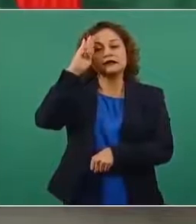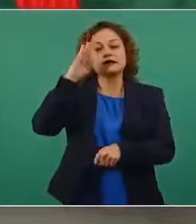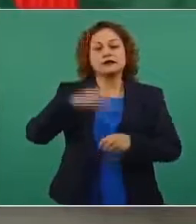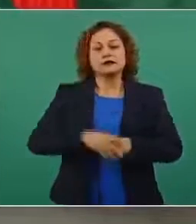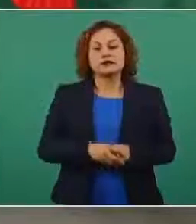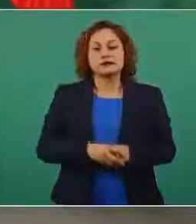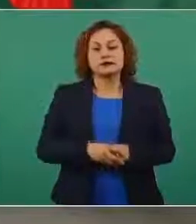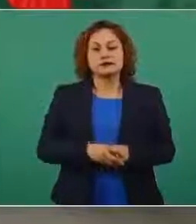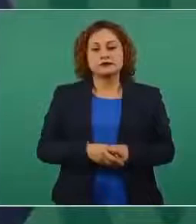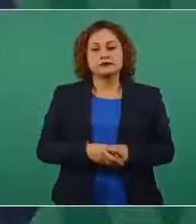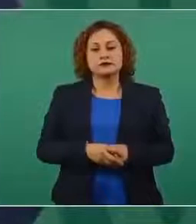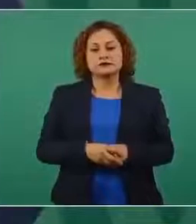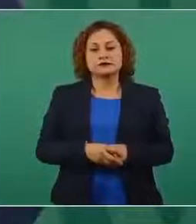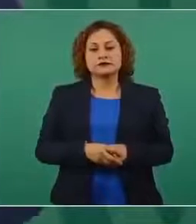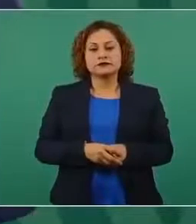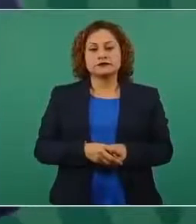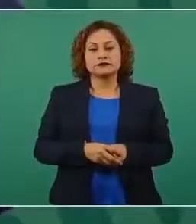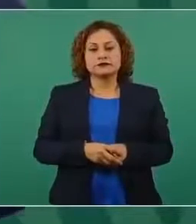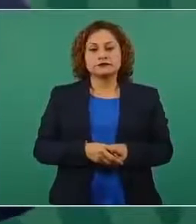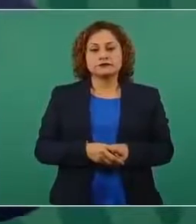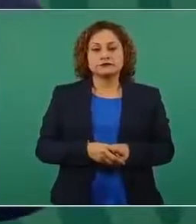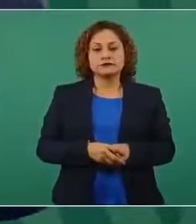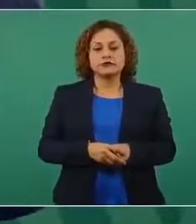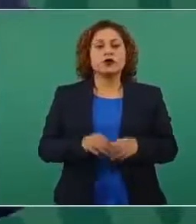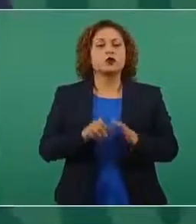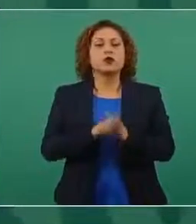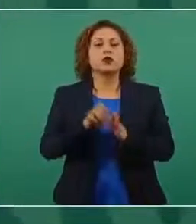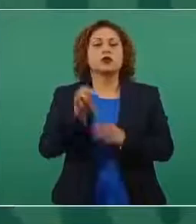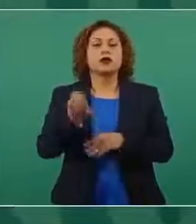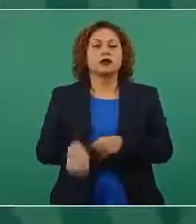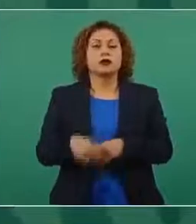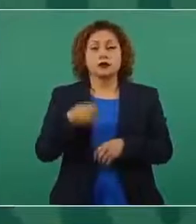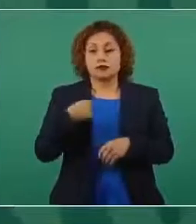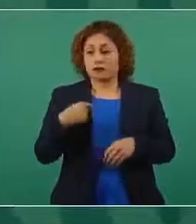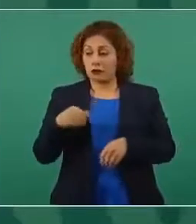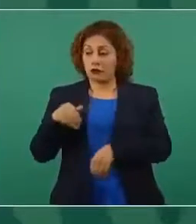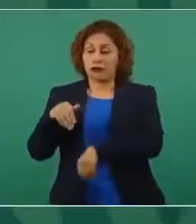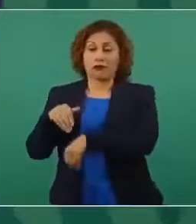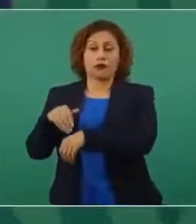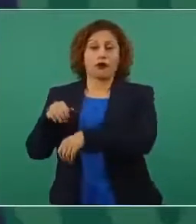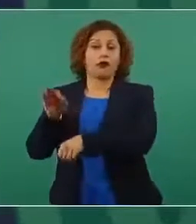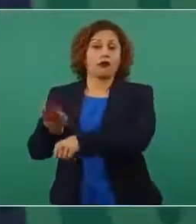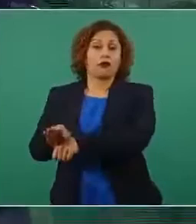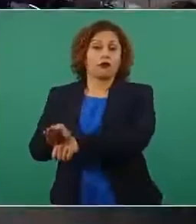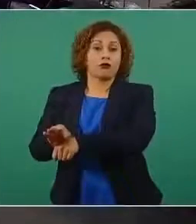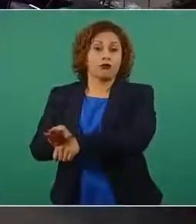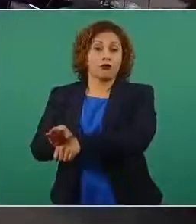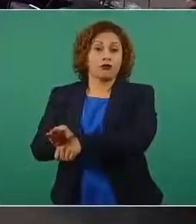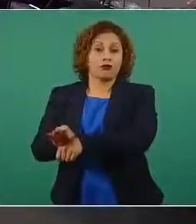ni modo que pues yo tenga que ver con el señor este, ¿cómo se llama?